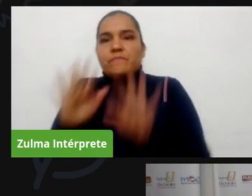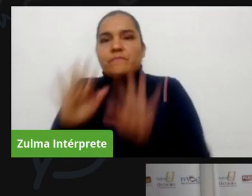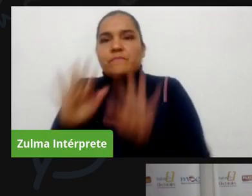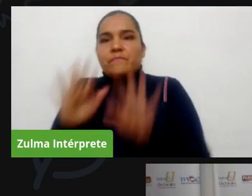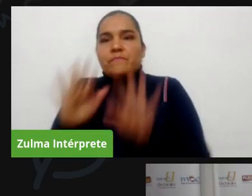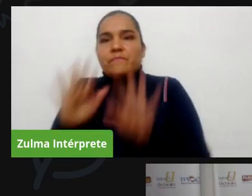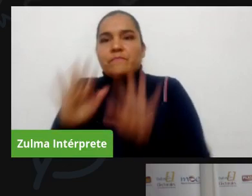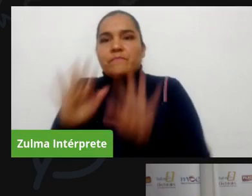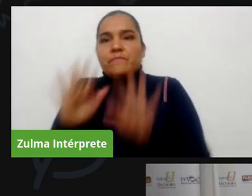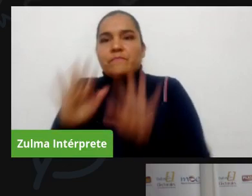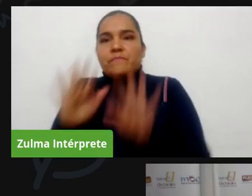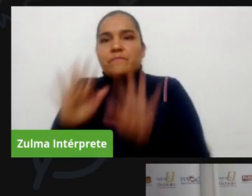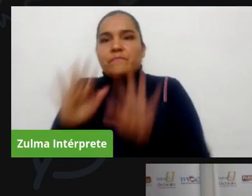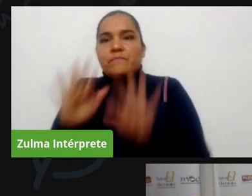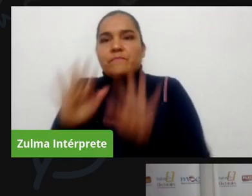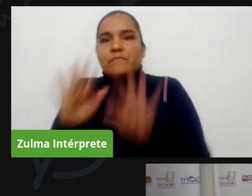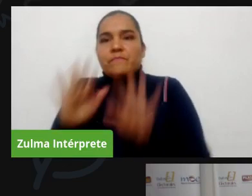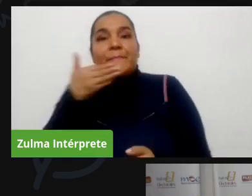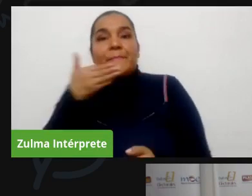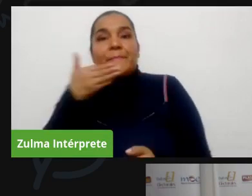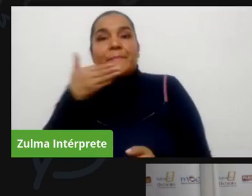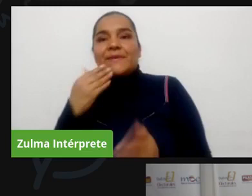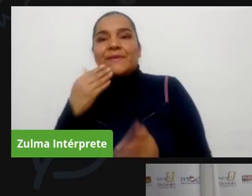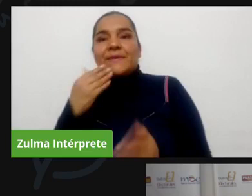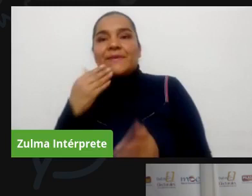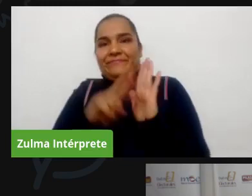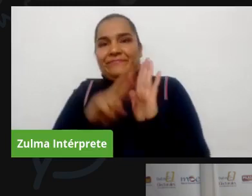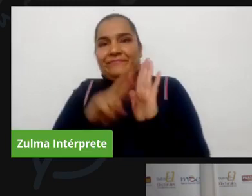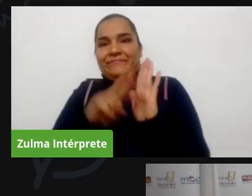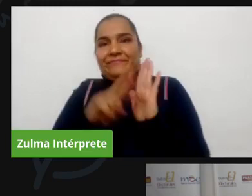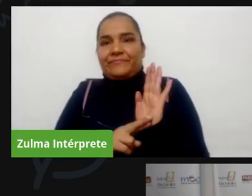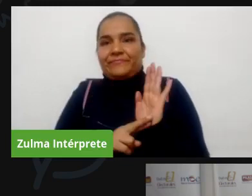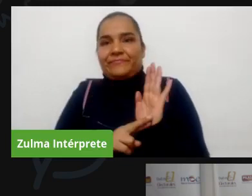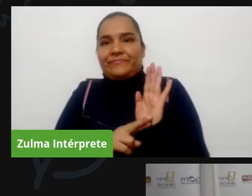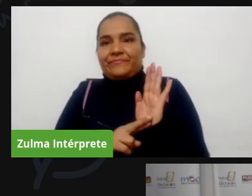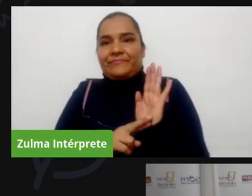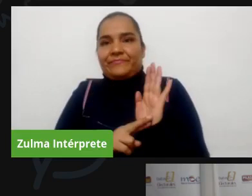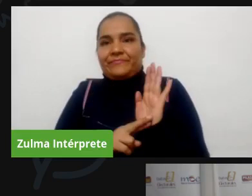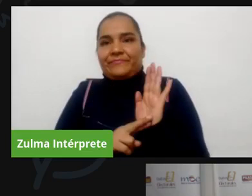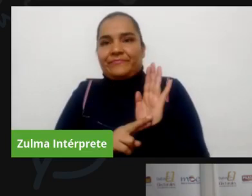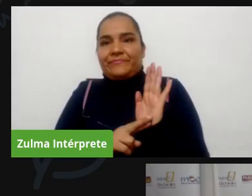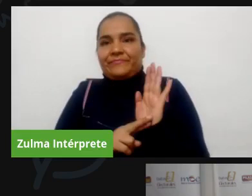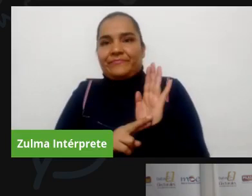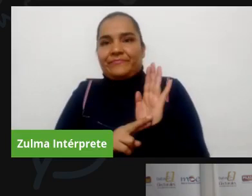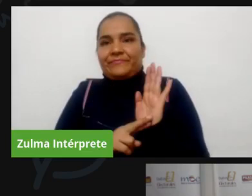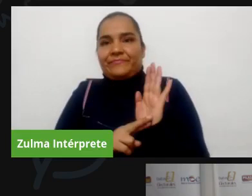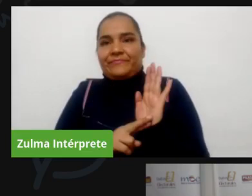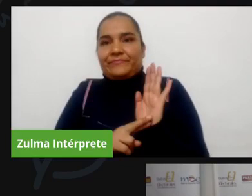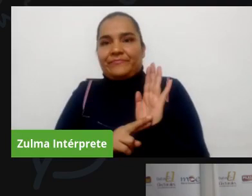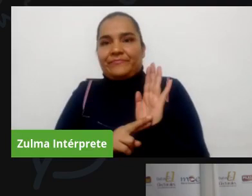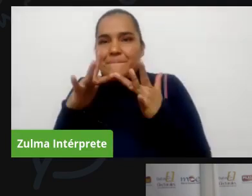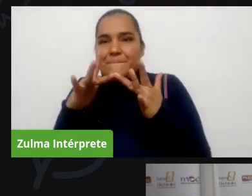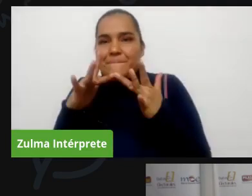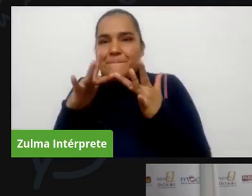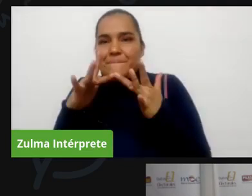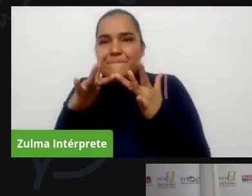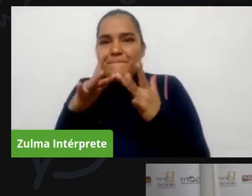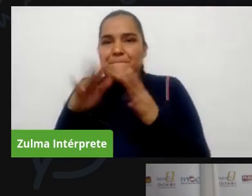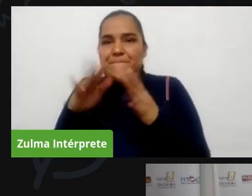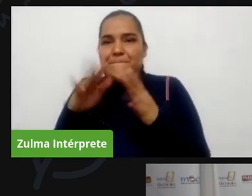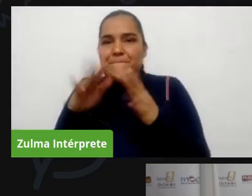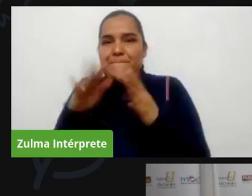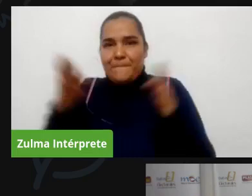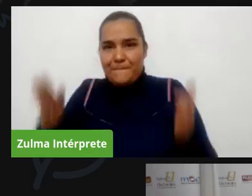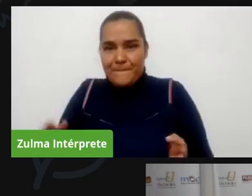en la parte y de paz y de otra parte la visión de observación electoral para que todos los ciudadanos y todas las ciudadanas para darnos información